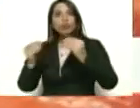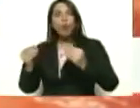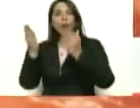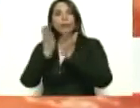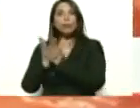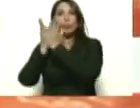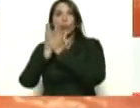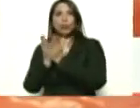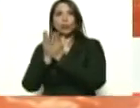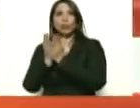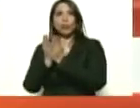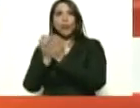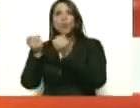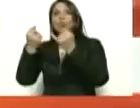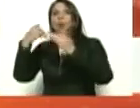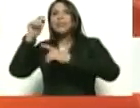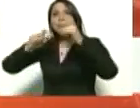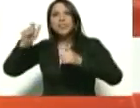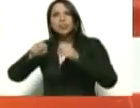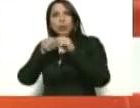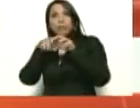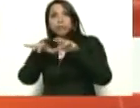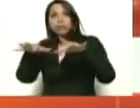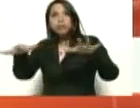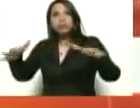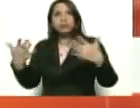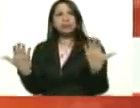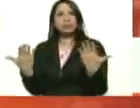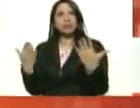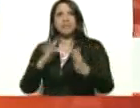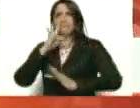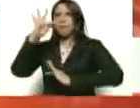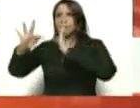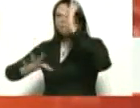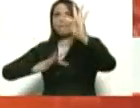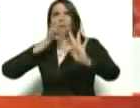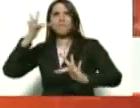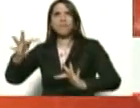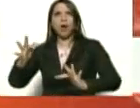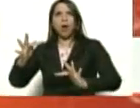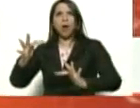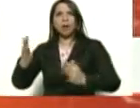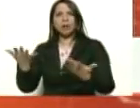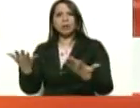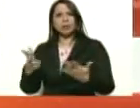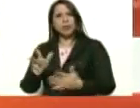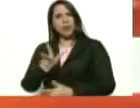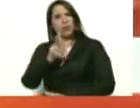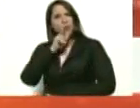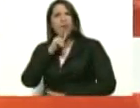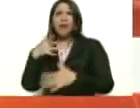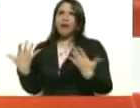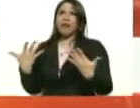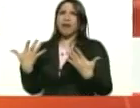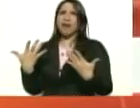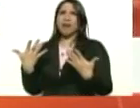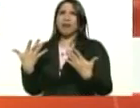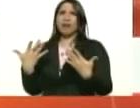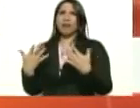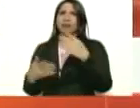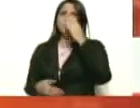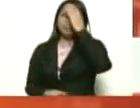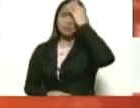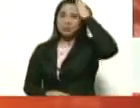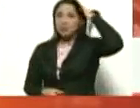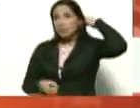¿Cuánta gente habrán contaminado, habrán contagiado, habrán infectado, cuánta gente? ¿Ah? Y